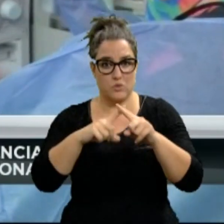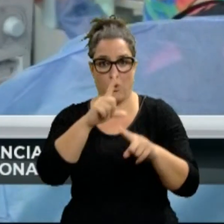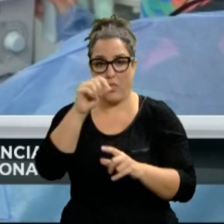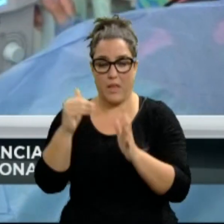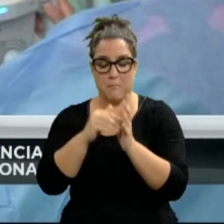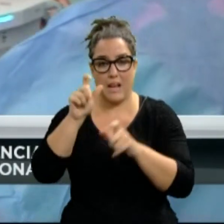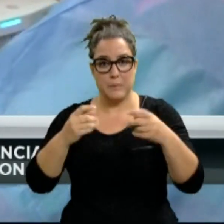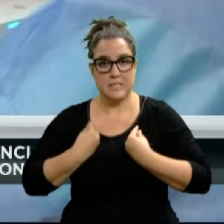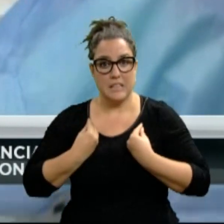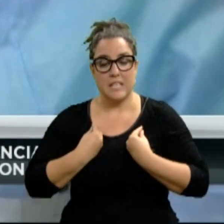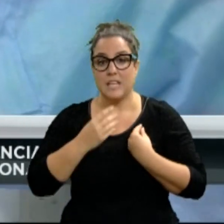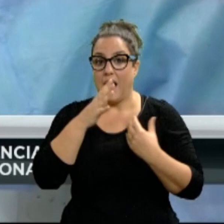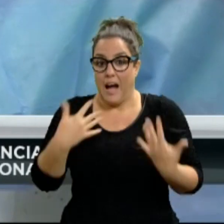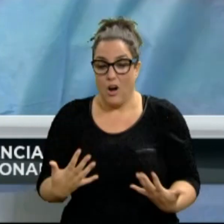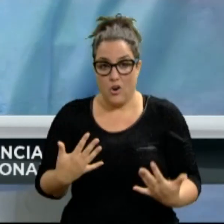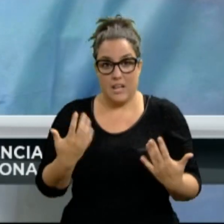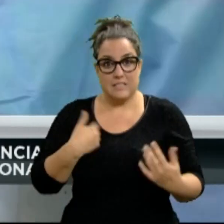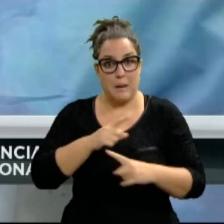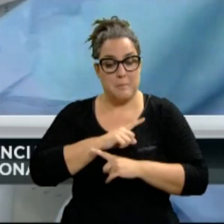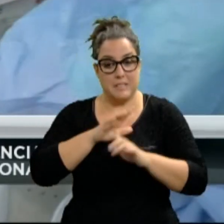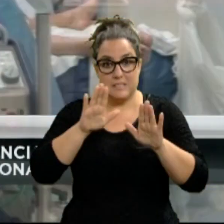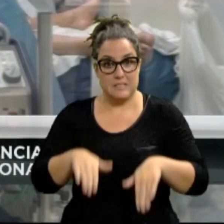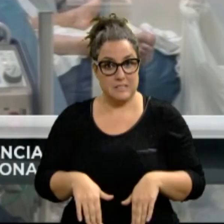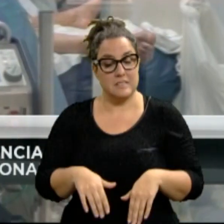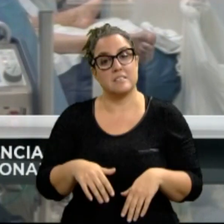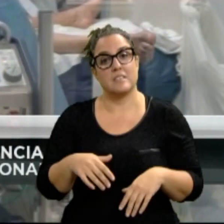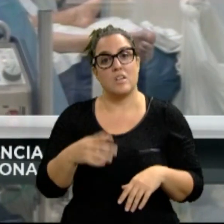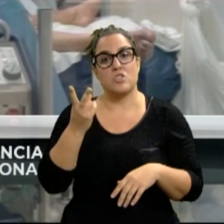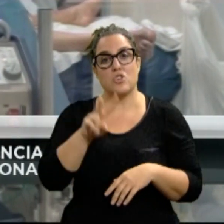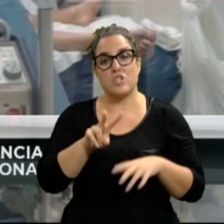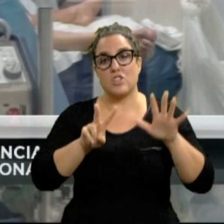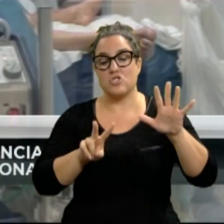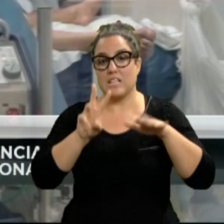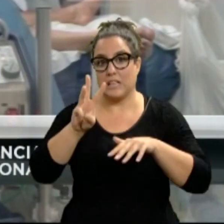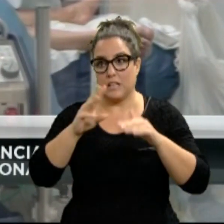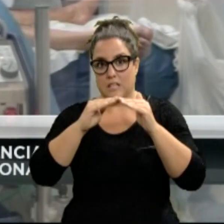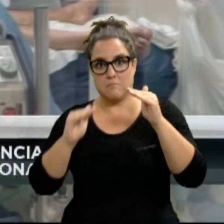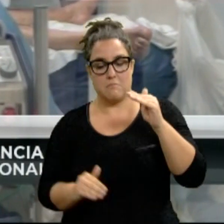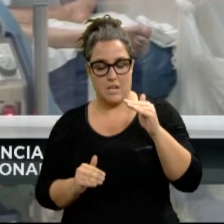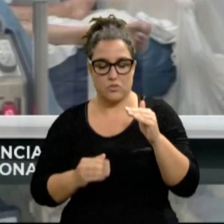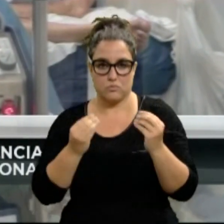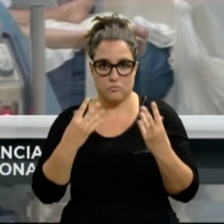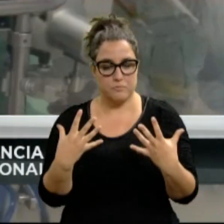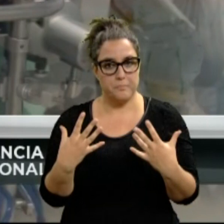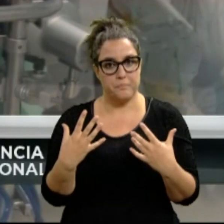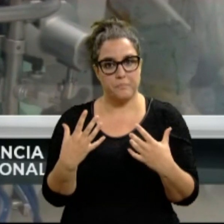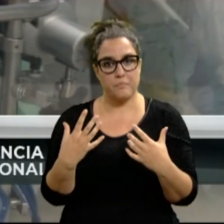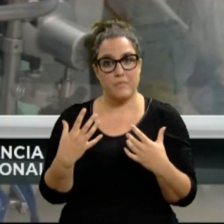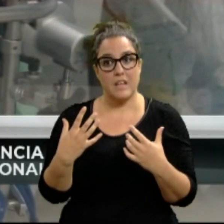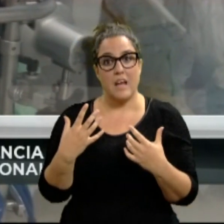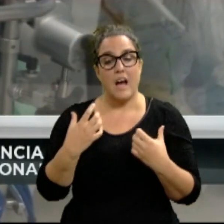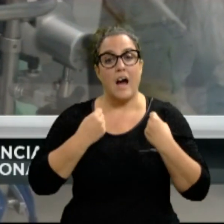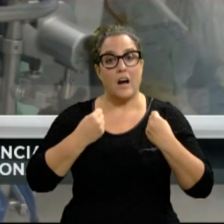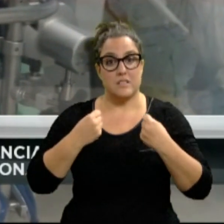a terminar el mes por debajo de la media nacional con 273 casos por 100.000 habitantes. Las autoridades sanitarias achacan esta